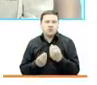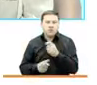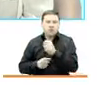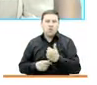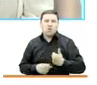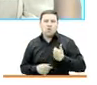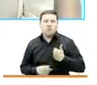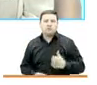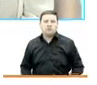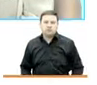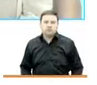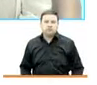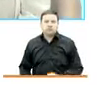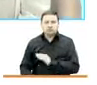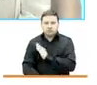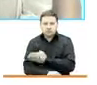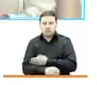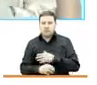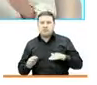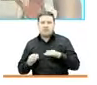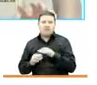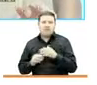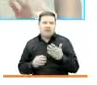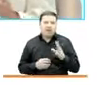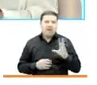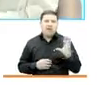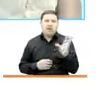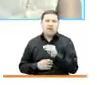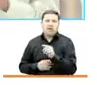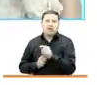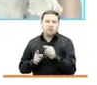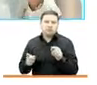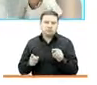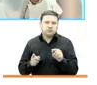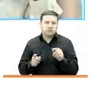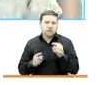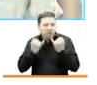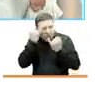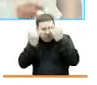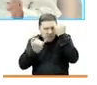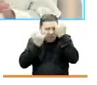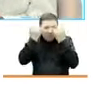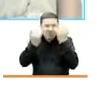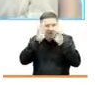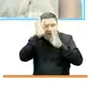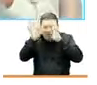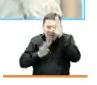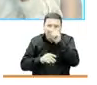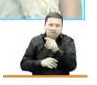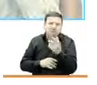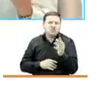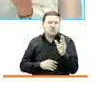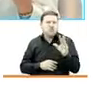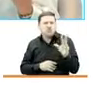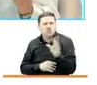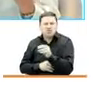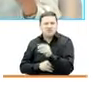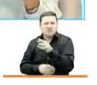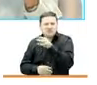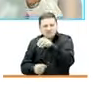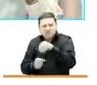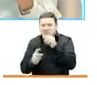jóvenes, potencializar todo lo que tienen, esa innovación, esa creatividad, todo ese